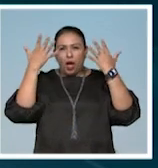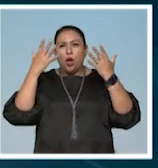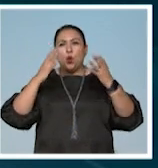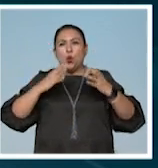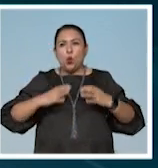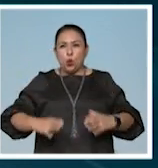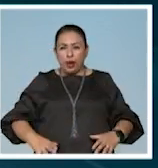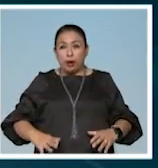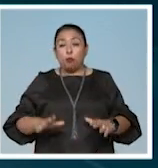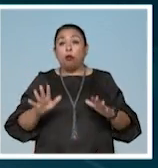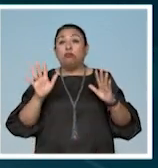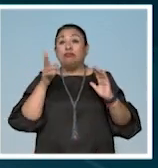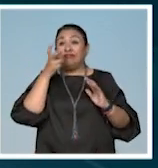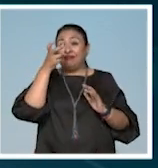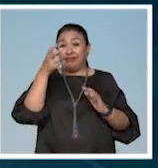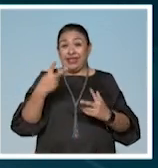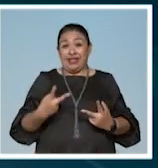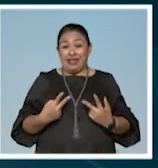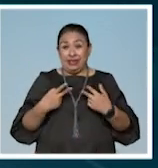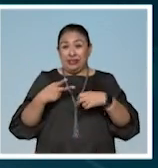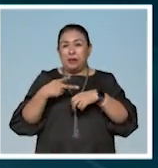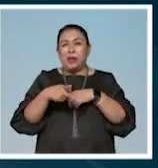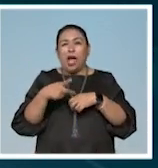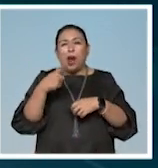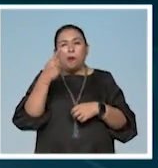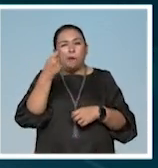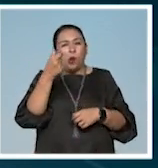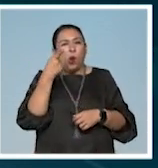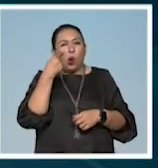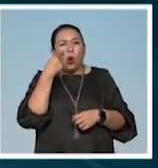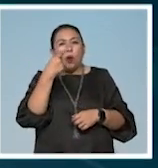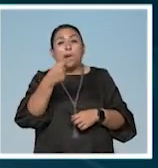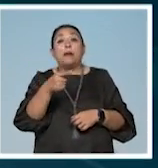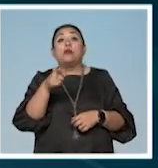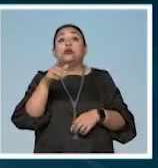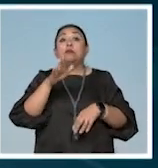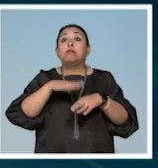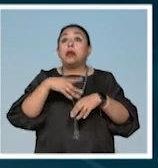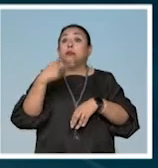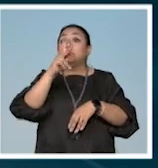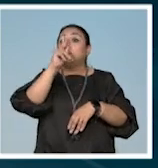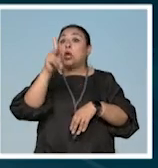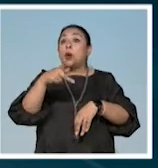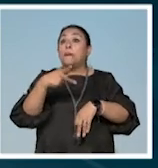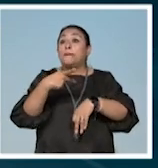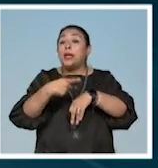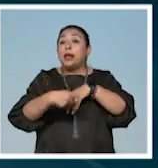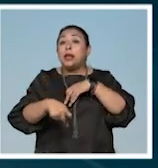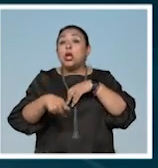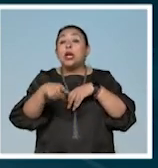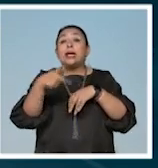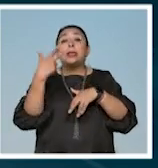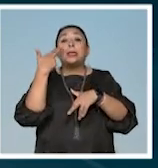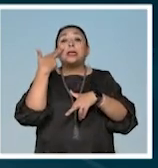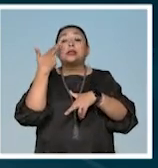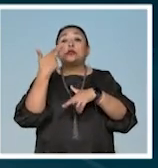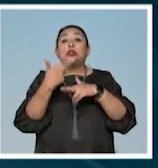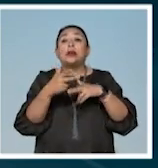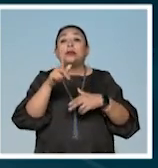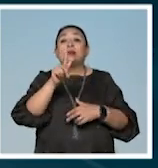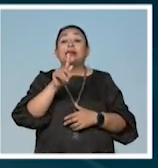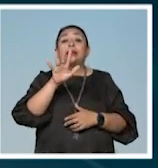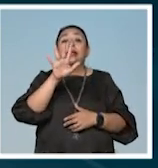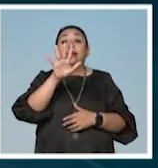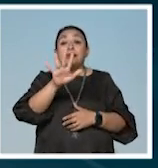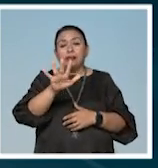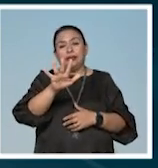por el cuerpo. Aunque este tipo de cáncer de piel es menos frecuente que otros, es el más peligroso, ya que es responsable de 75